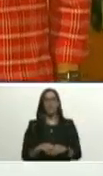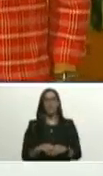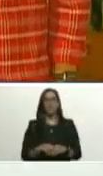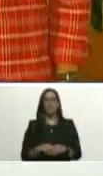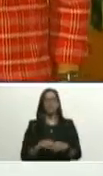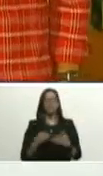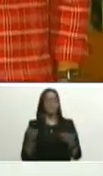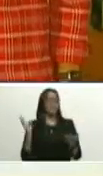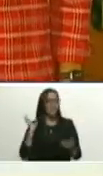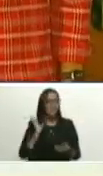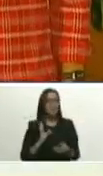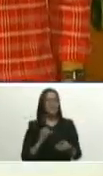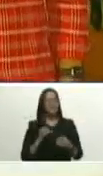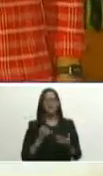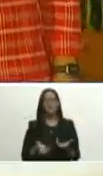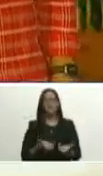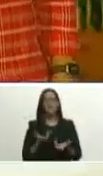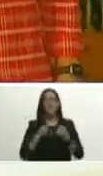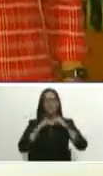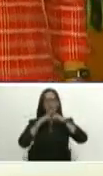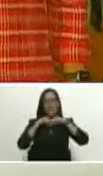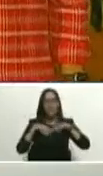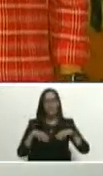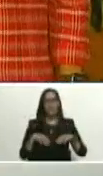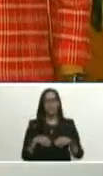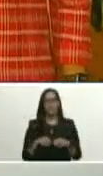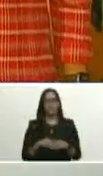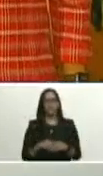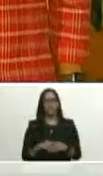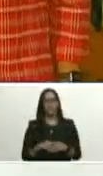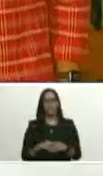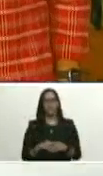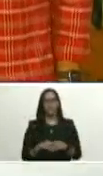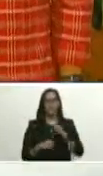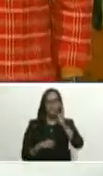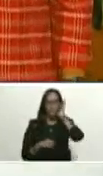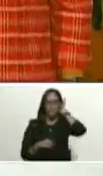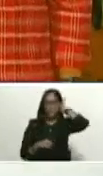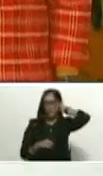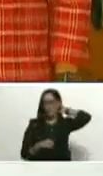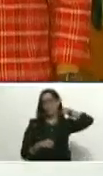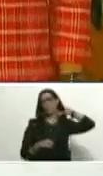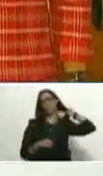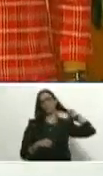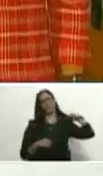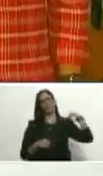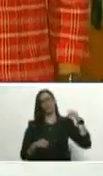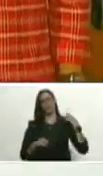fuego sagrado Ernesto hombres y mujeres